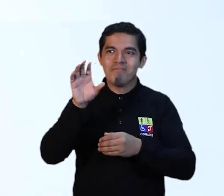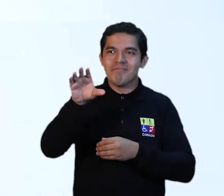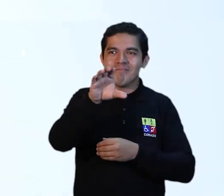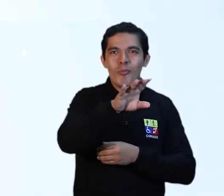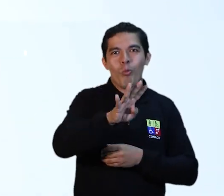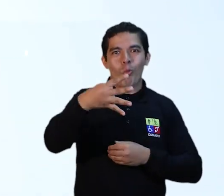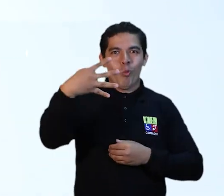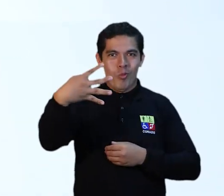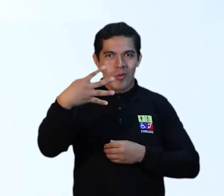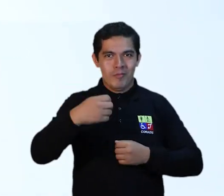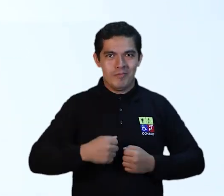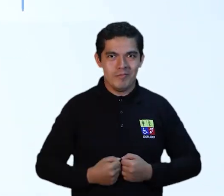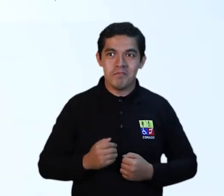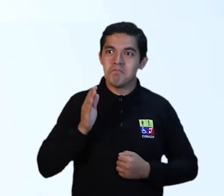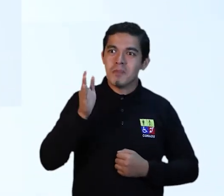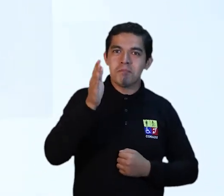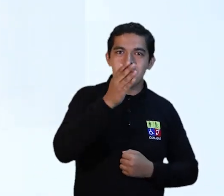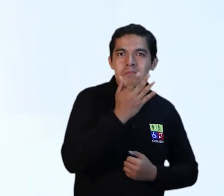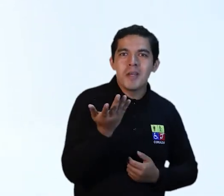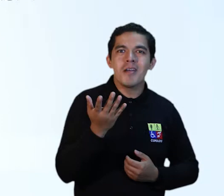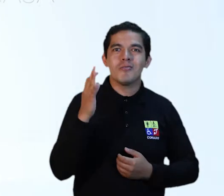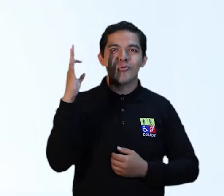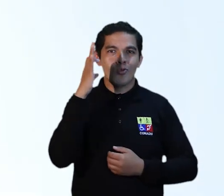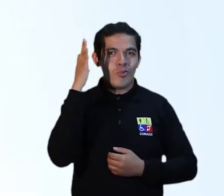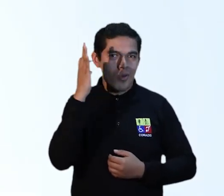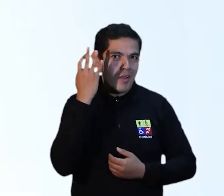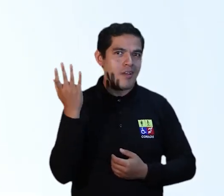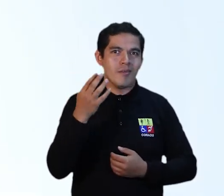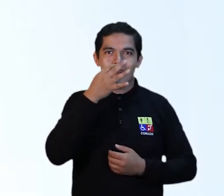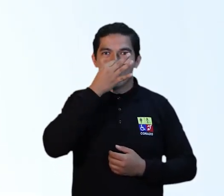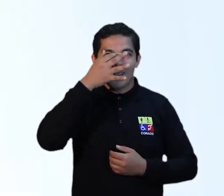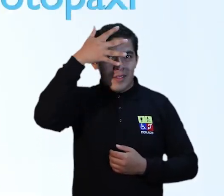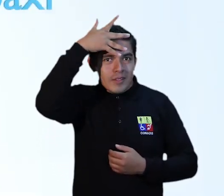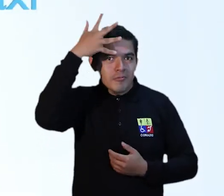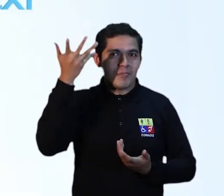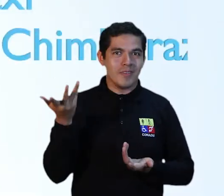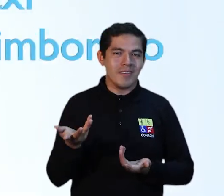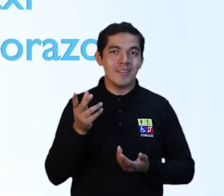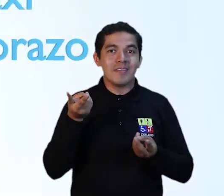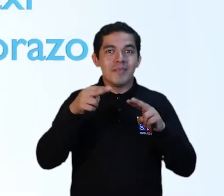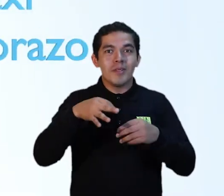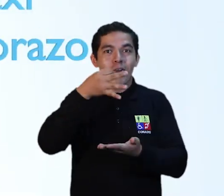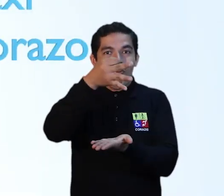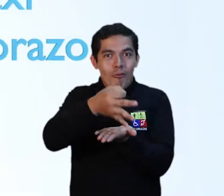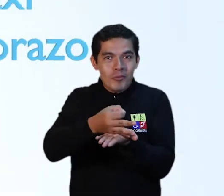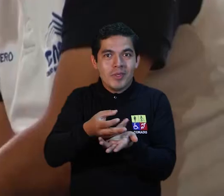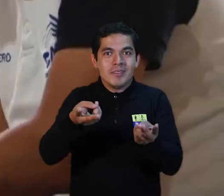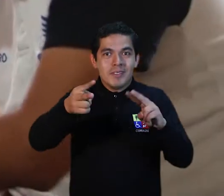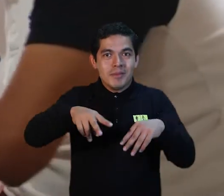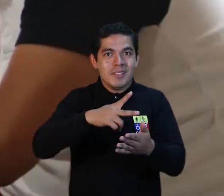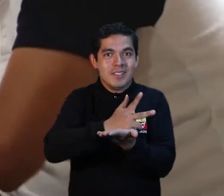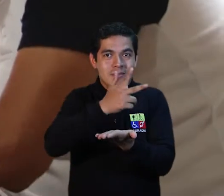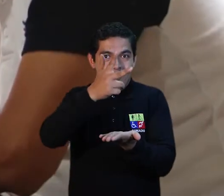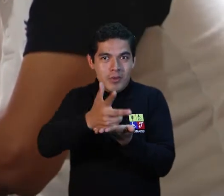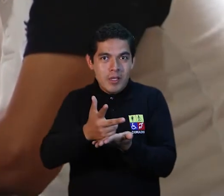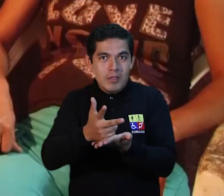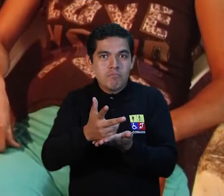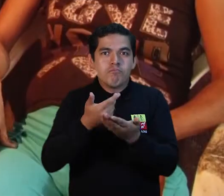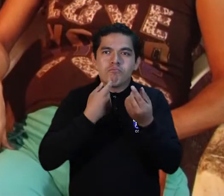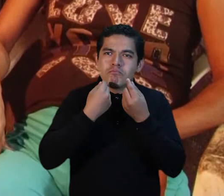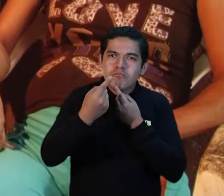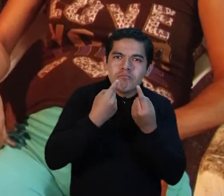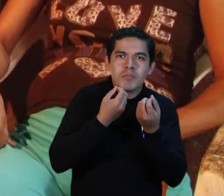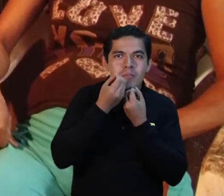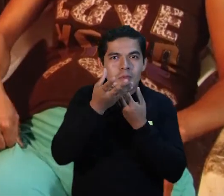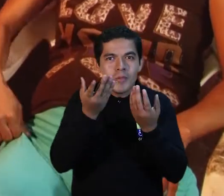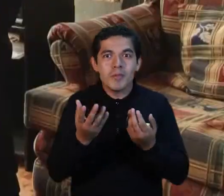provincias. Recorrimos las provincias de Tunguragua, Santo Domingo de los Áchilas, Cotopaxi y Chimborazo para informar a las personas